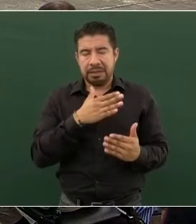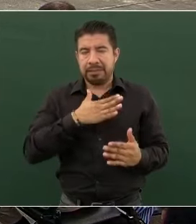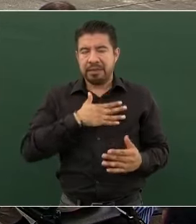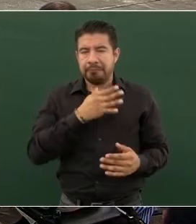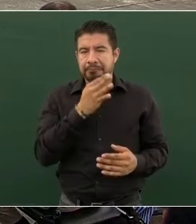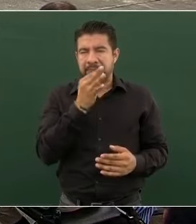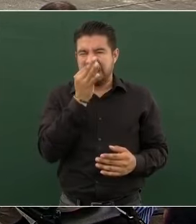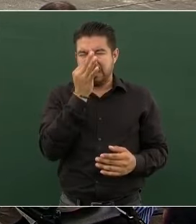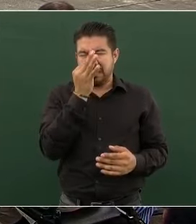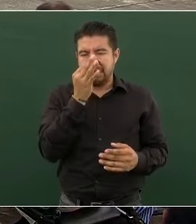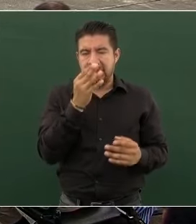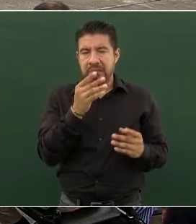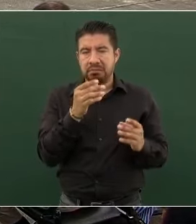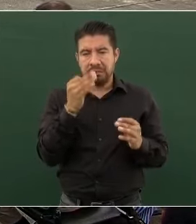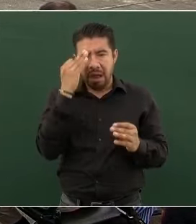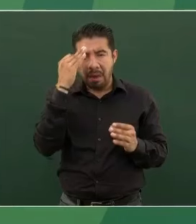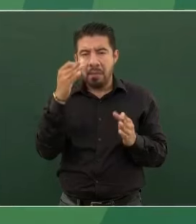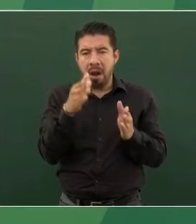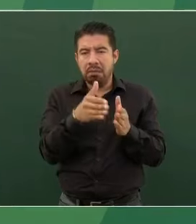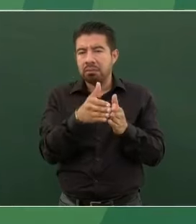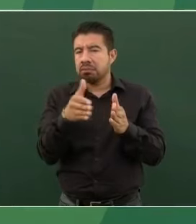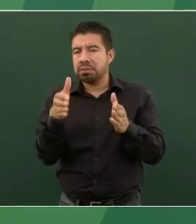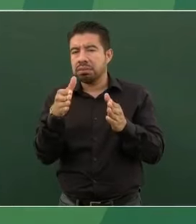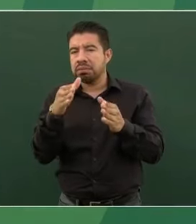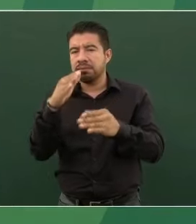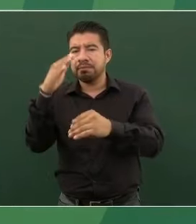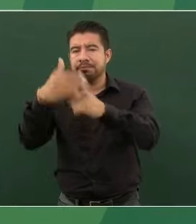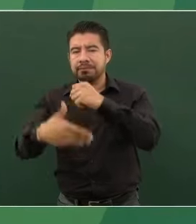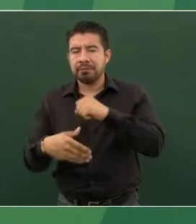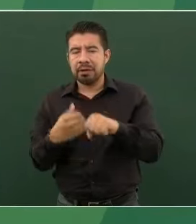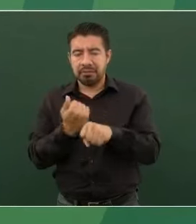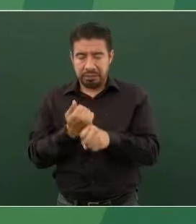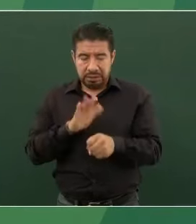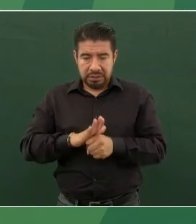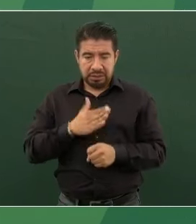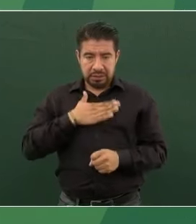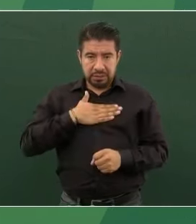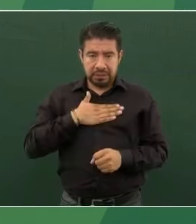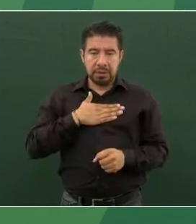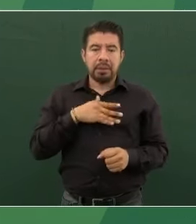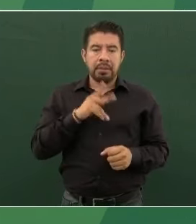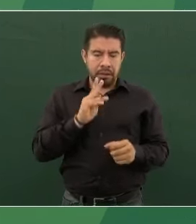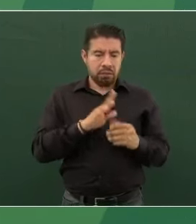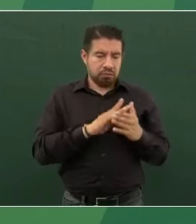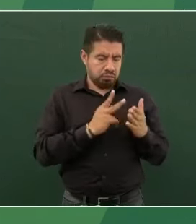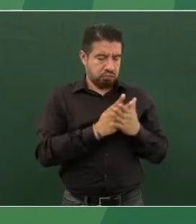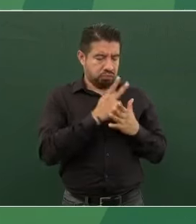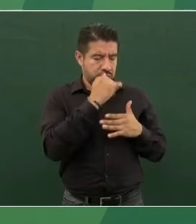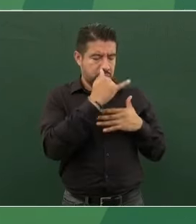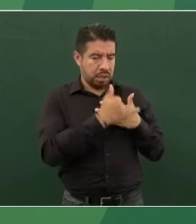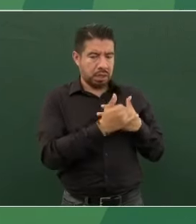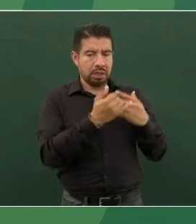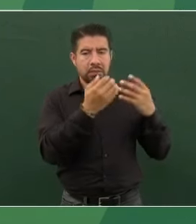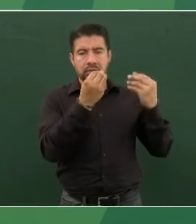vamos a platicar de proyectos que vamos a